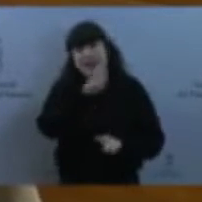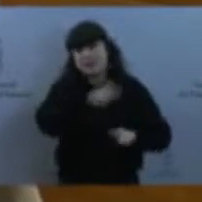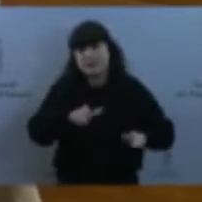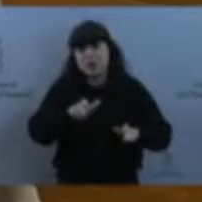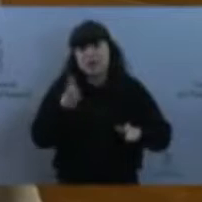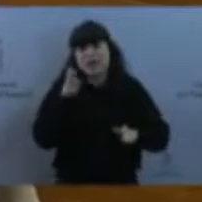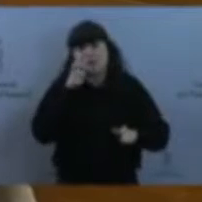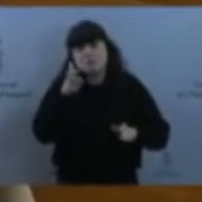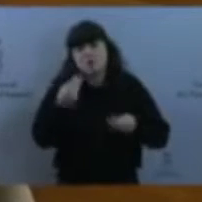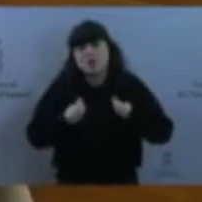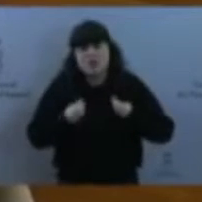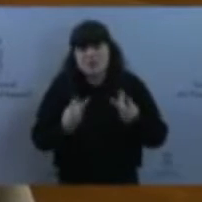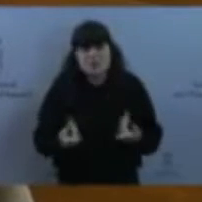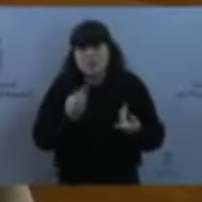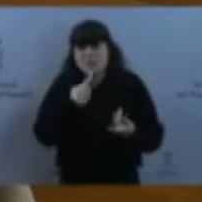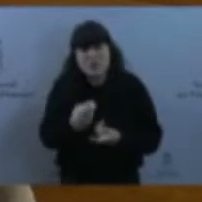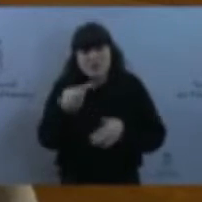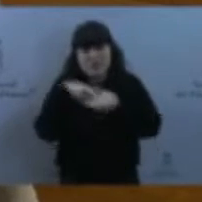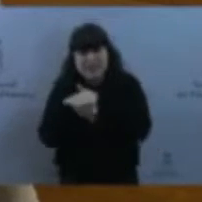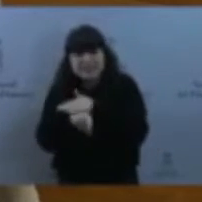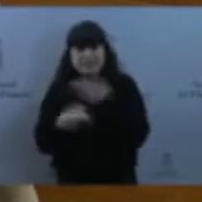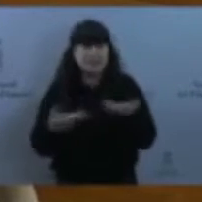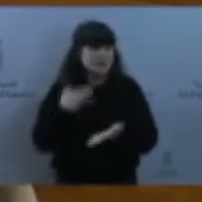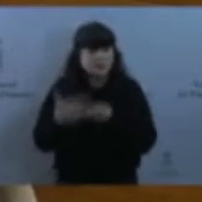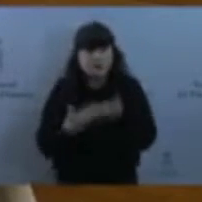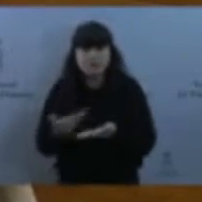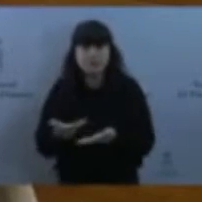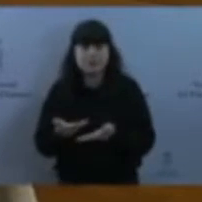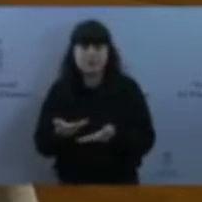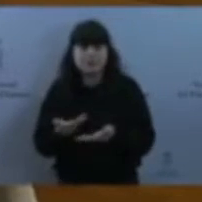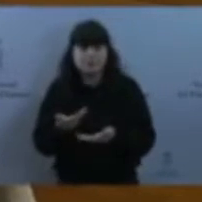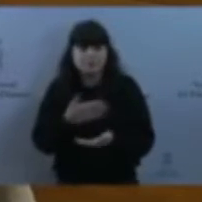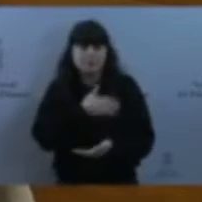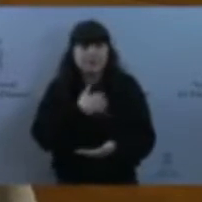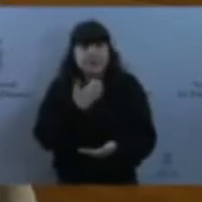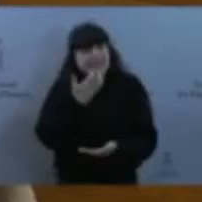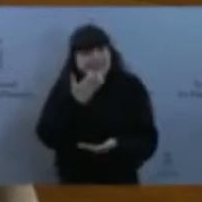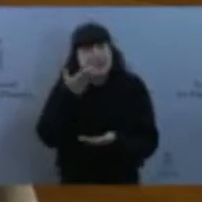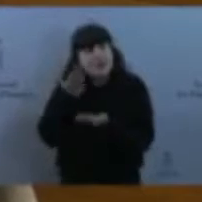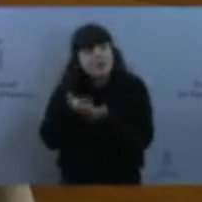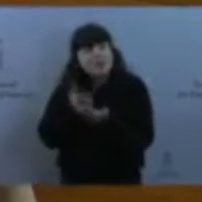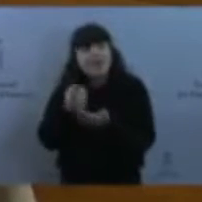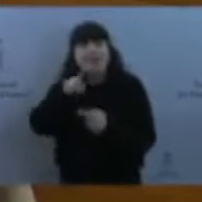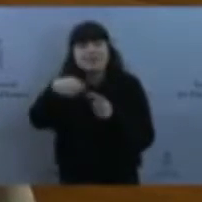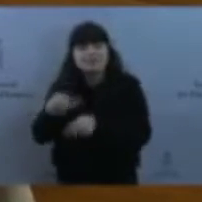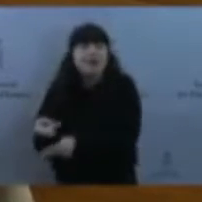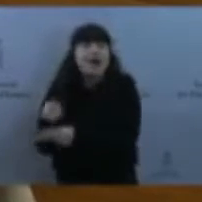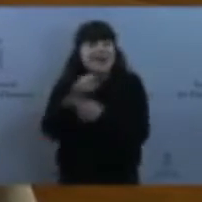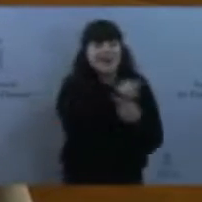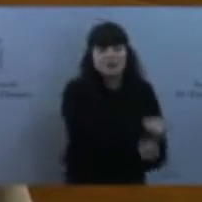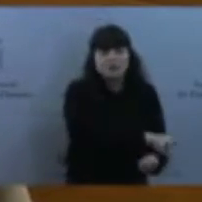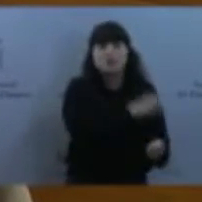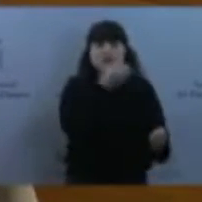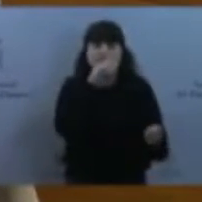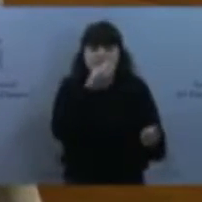con claridad tener una respuesta justificada y adecuada en forma y tiempo también a la imposibilidad, por cuestiones ambientales, por ejemplo,